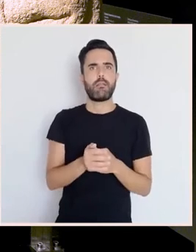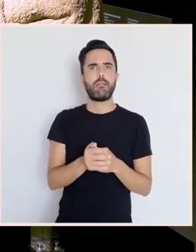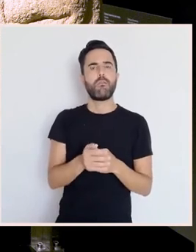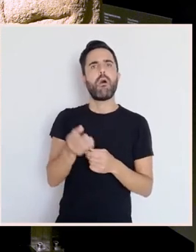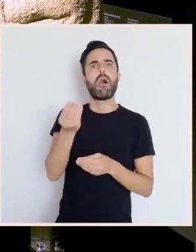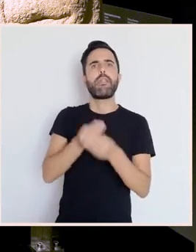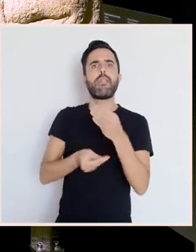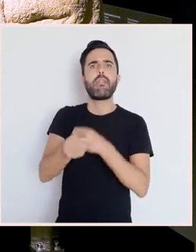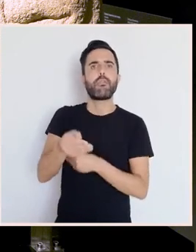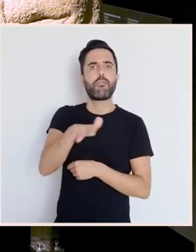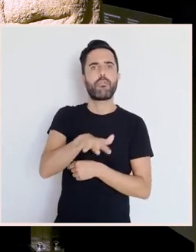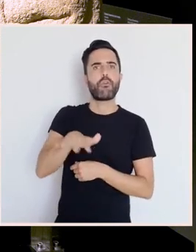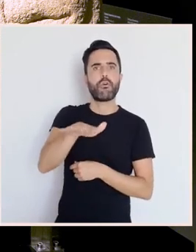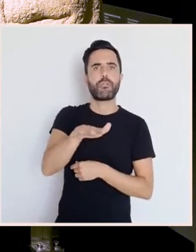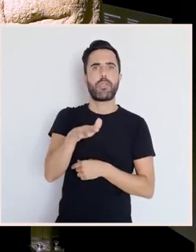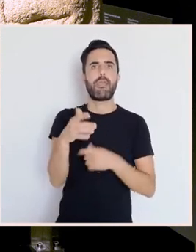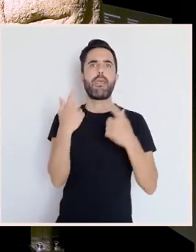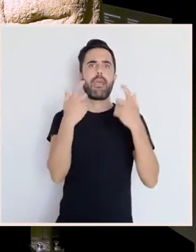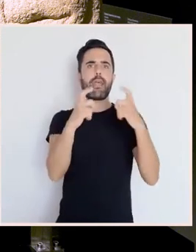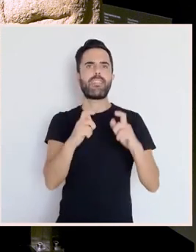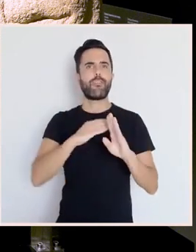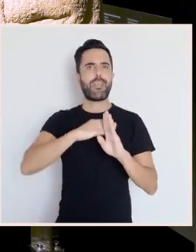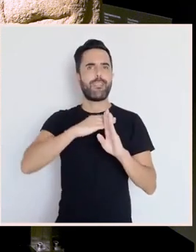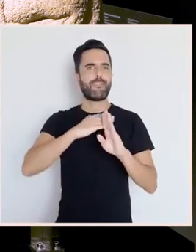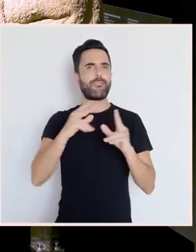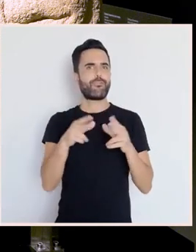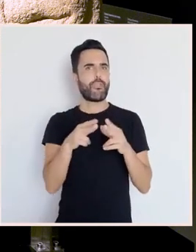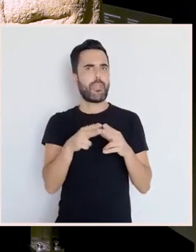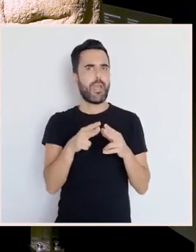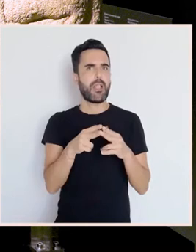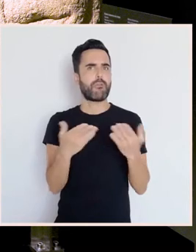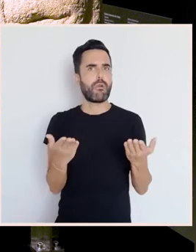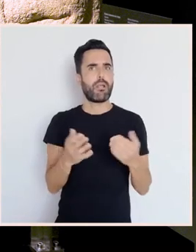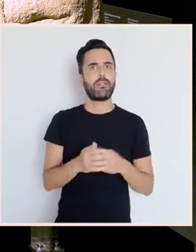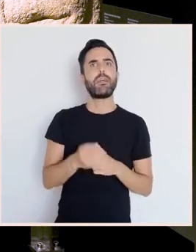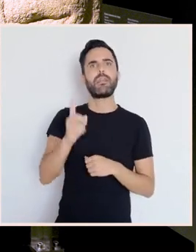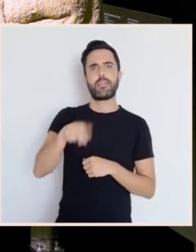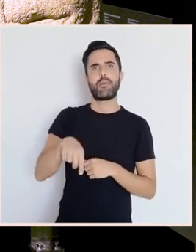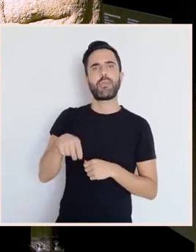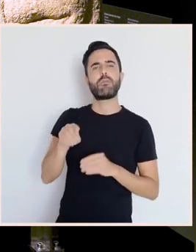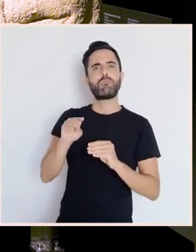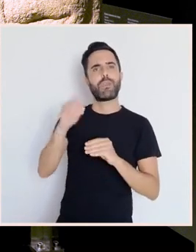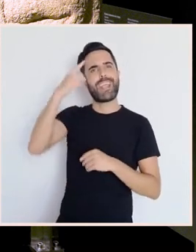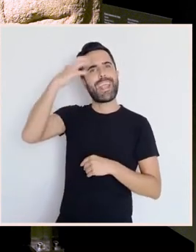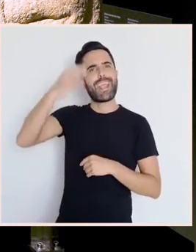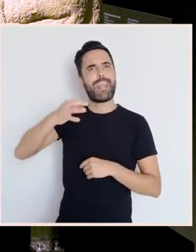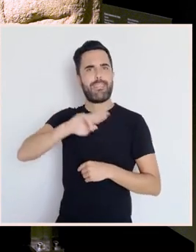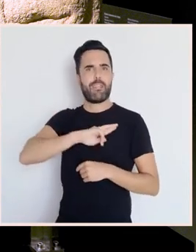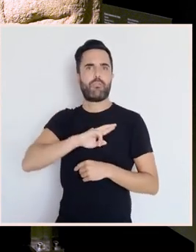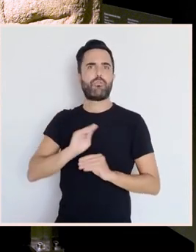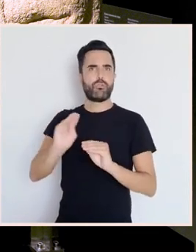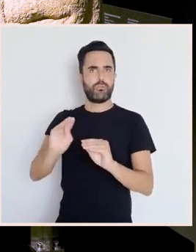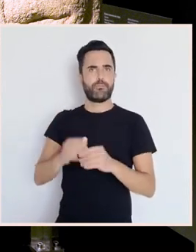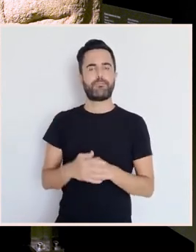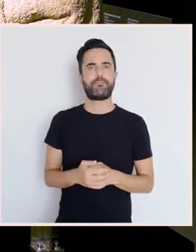de procedencia, o seu estatus social, e tamén saber máis sobre as súas crenzas. A terceira parte sería